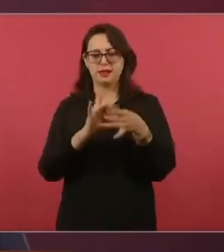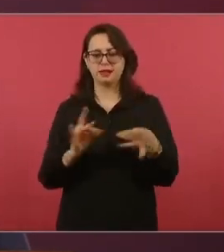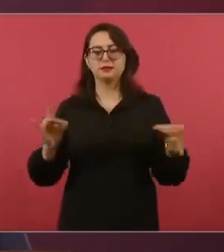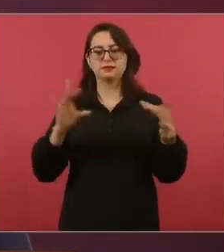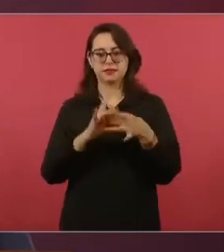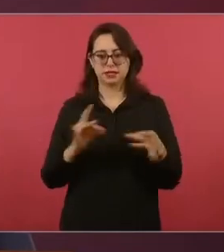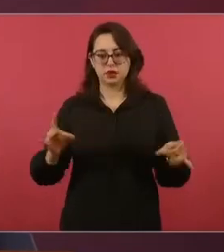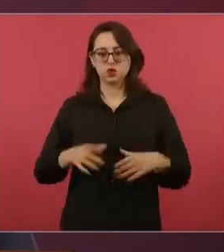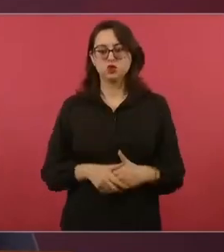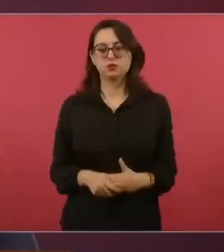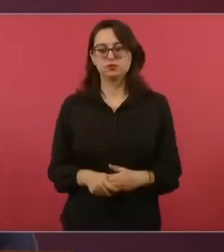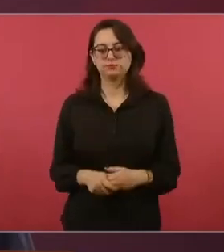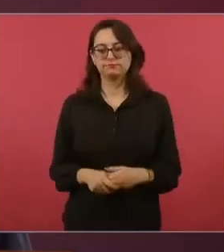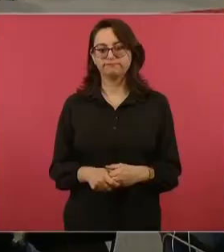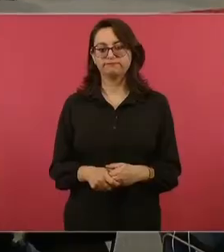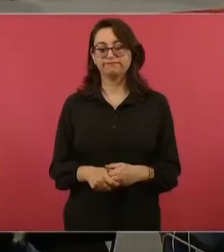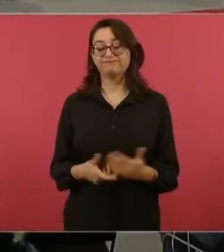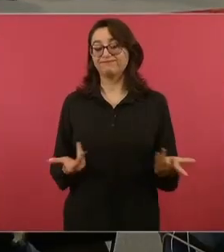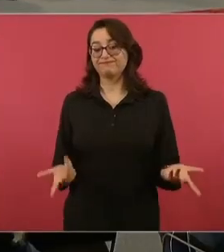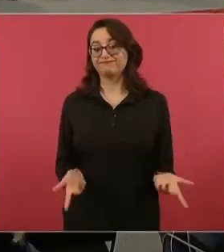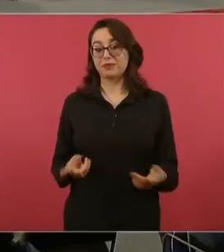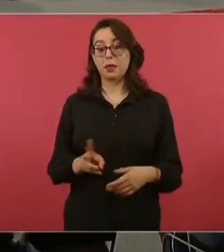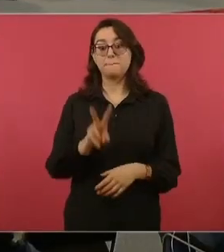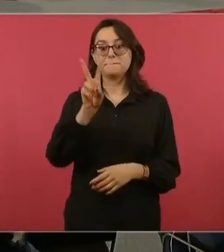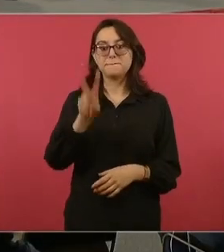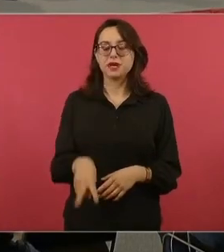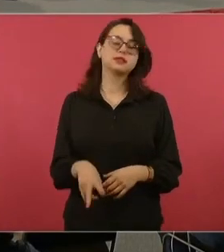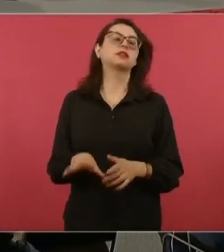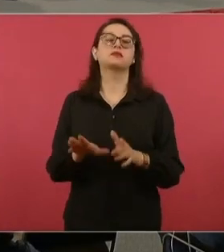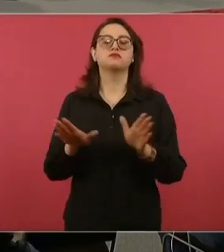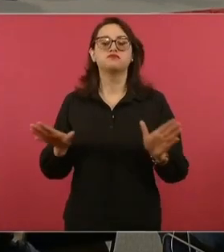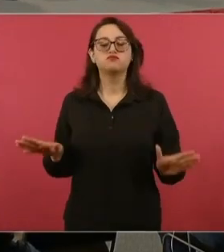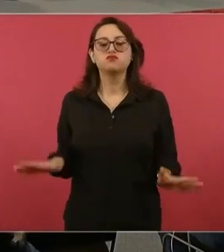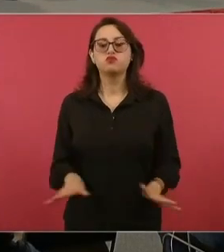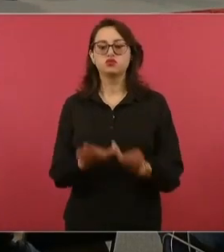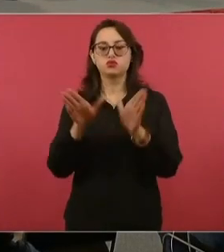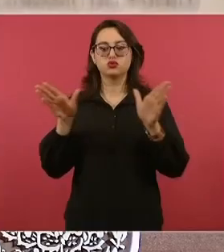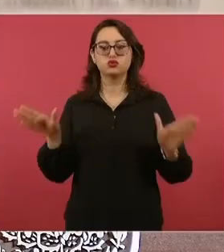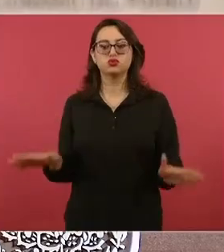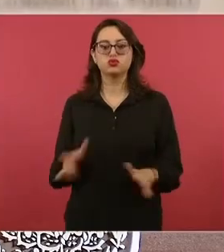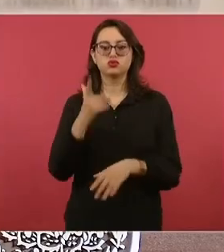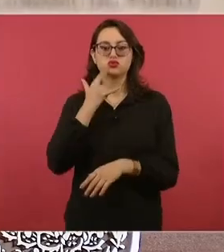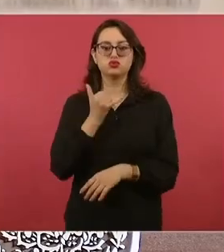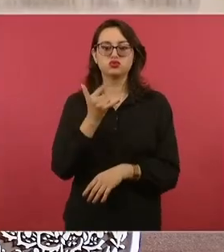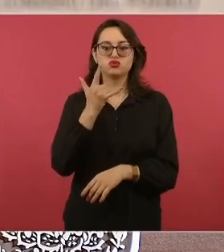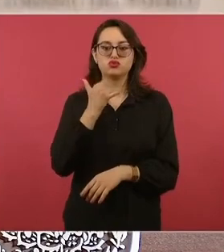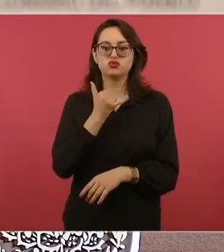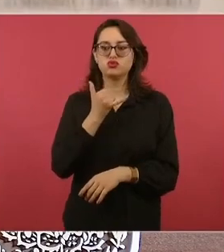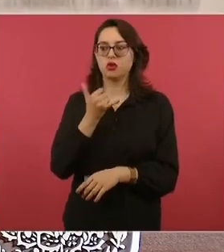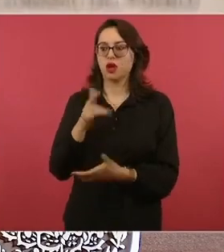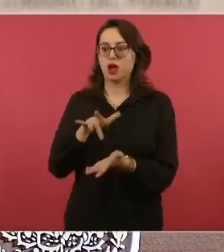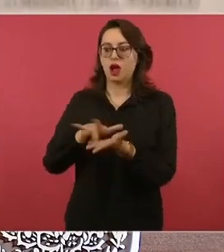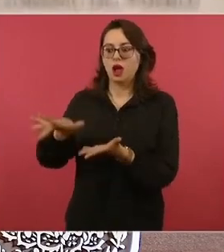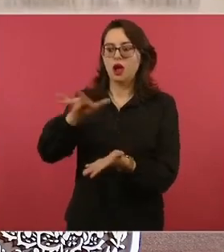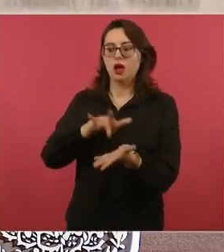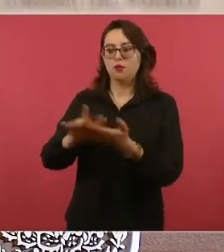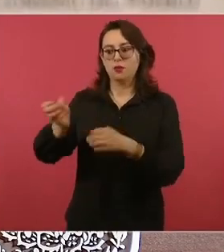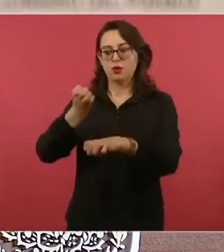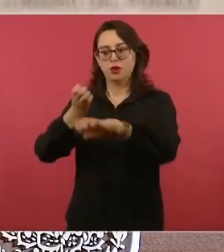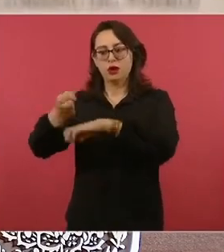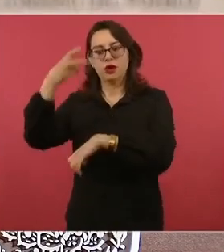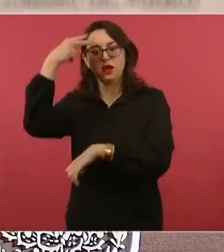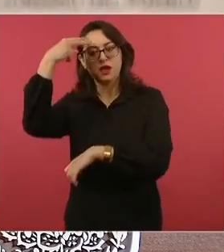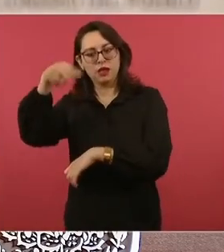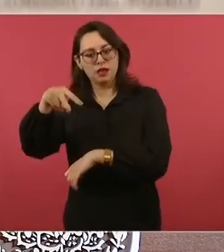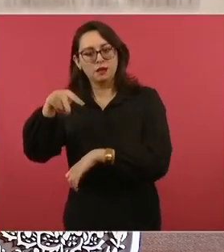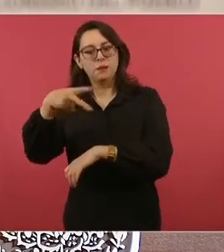como esta, me queda claro que son muestras de un gran impulso que se le dará no solamente a nuestro Estado de México, sino también a la Ciudad de